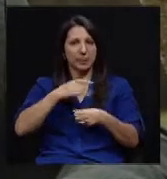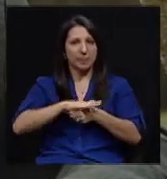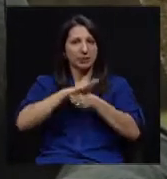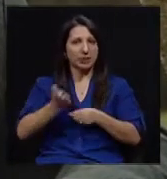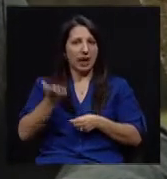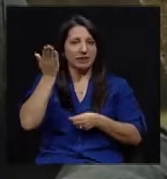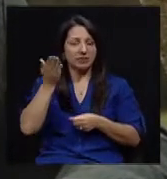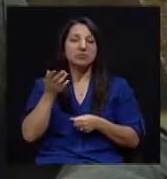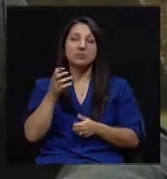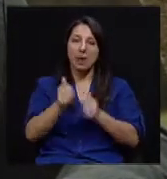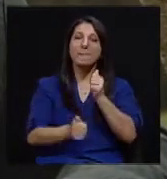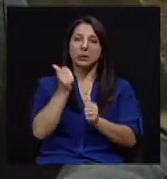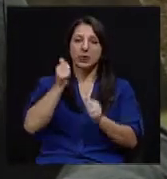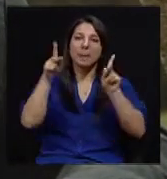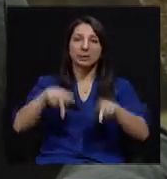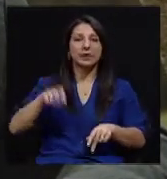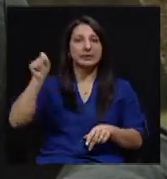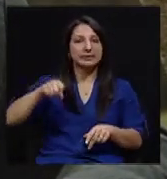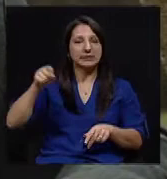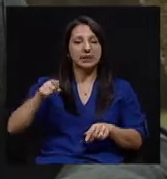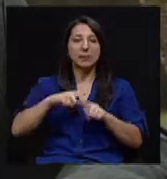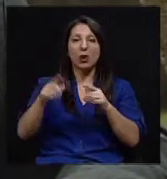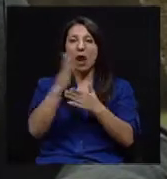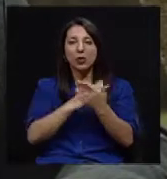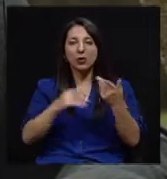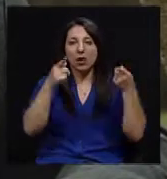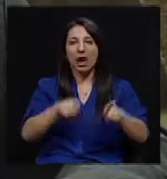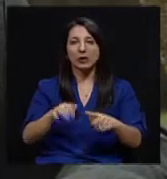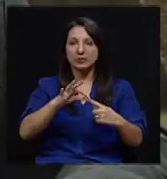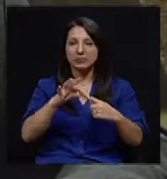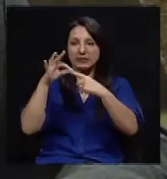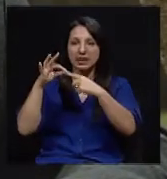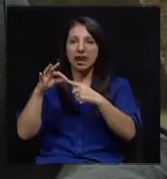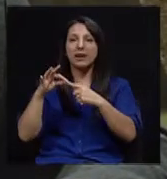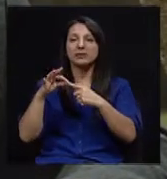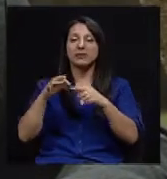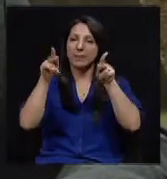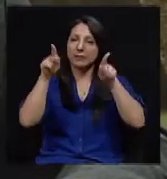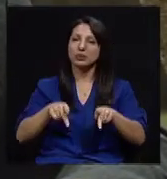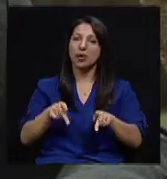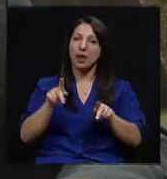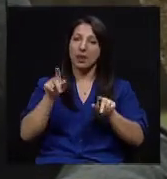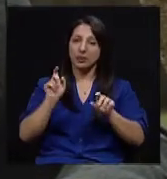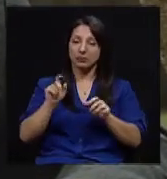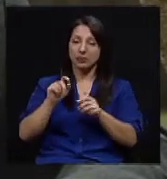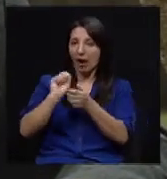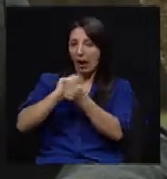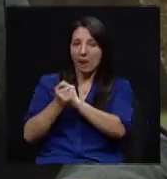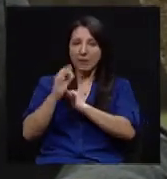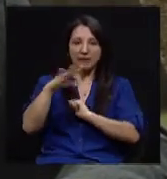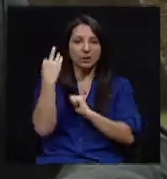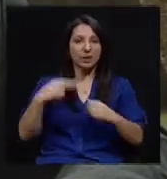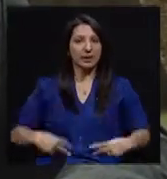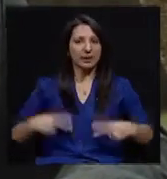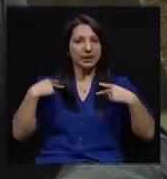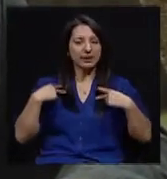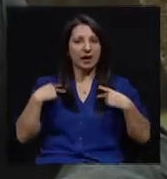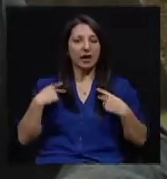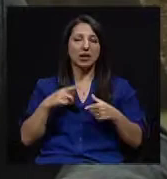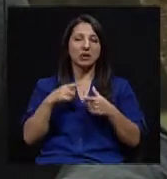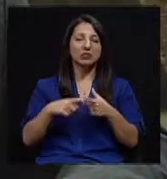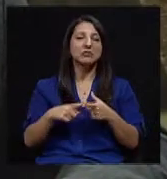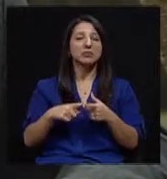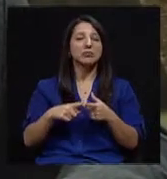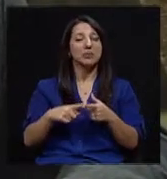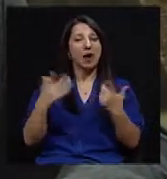gente sí, sin embargo existen casos especiales en los cuales el sujeto hace cambios importantes en su estilo de vida y logra